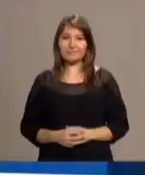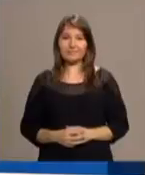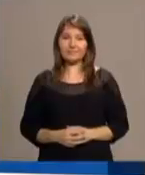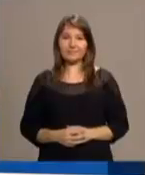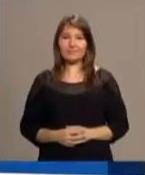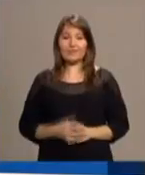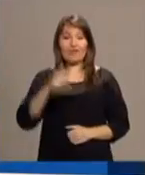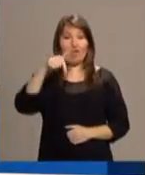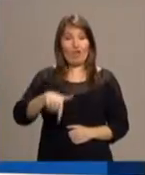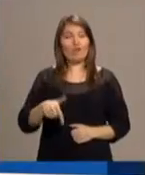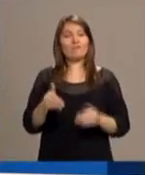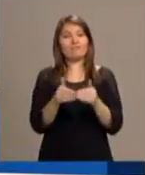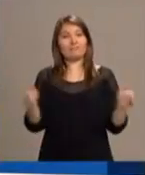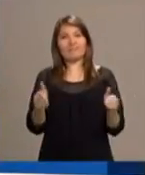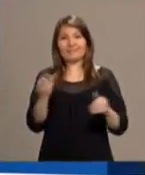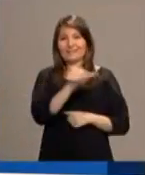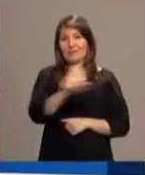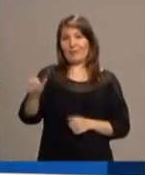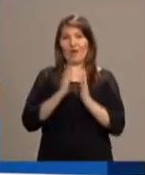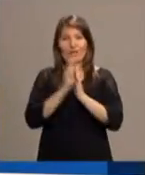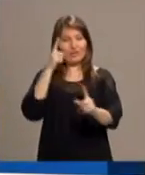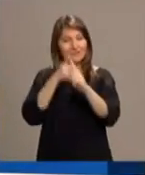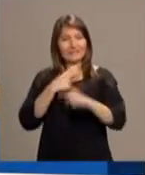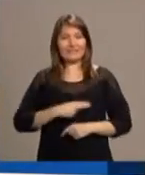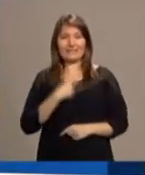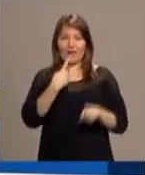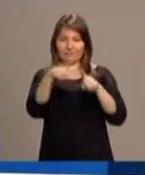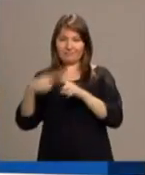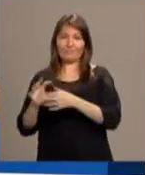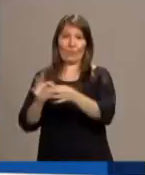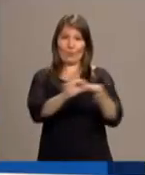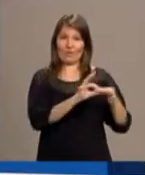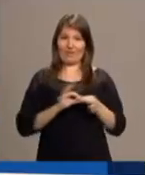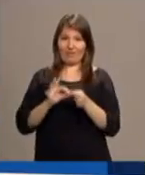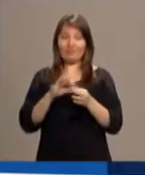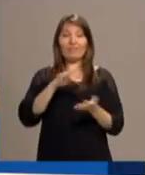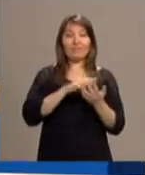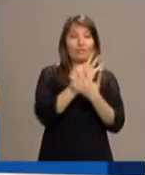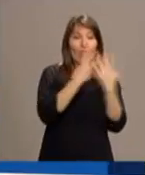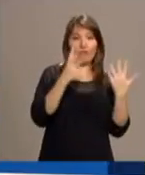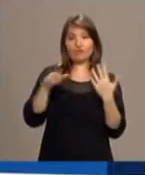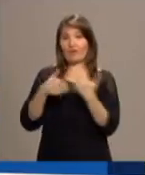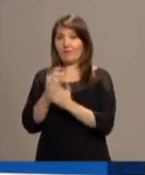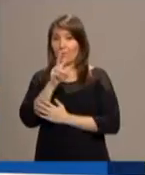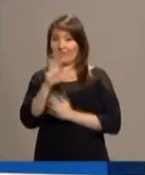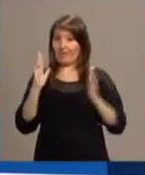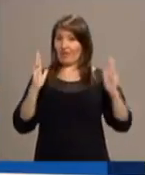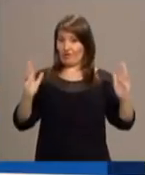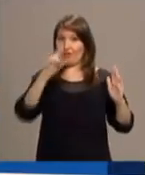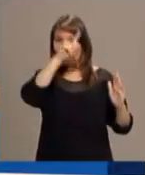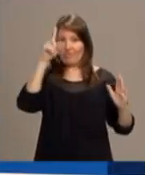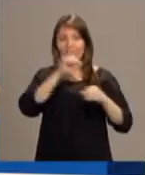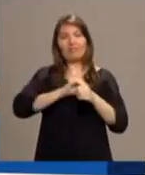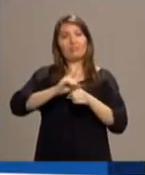Hoy comienza la Semana de Oración por la Unidad de los Cristianos. Entre el 18 y el 25 de enero, la Diócesis de Madrid tiene